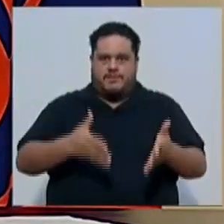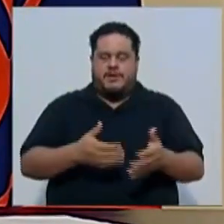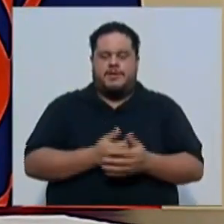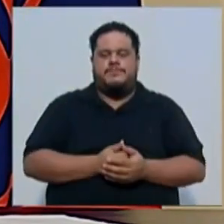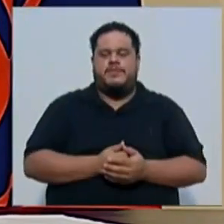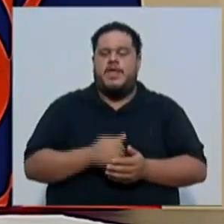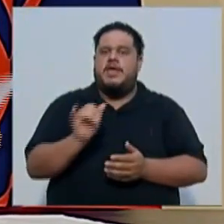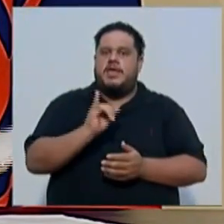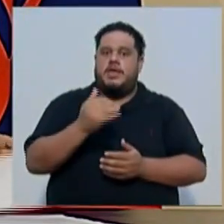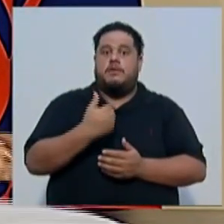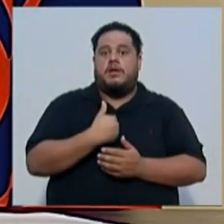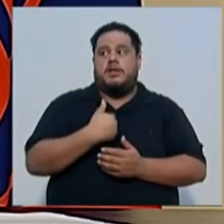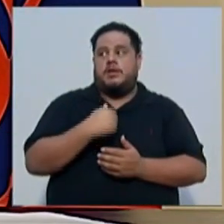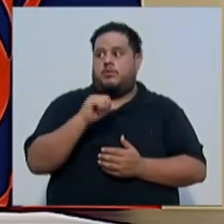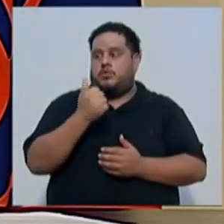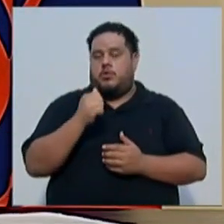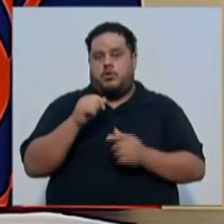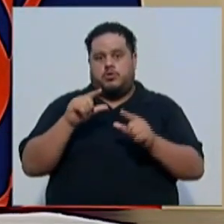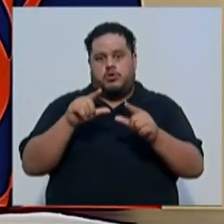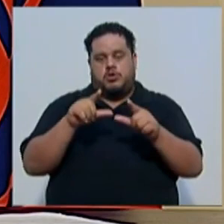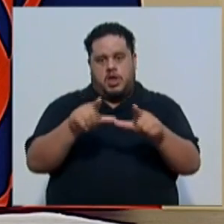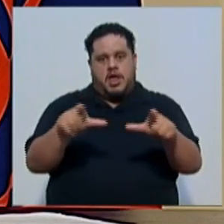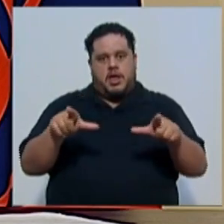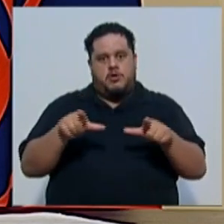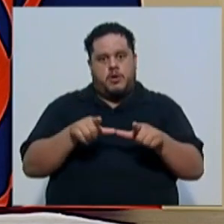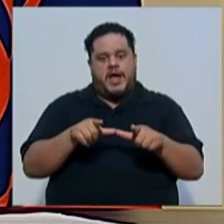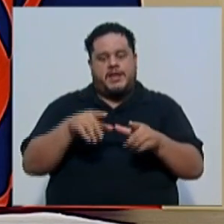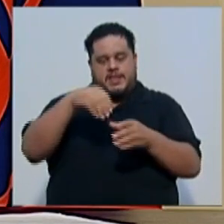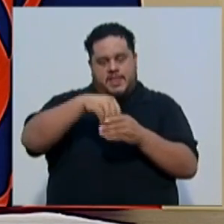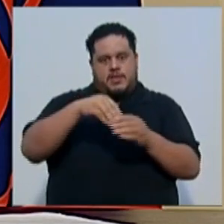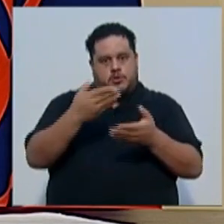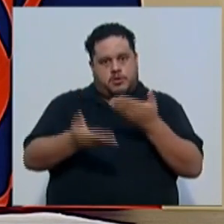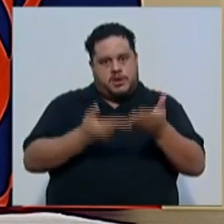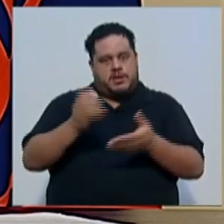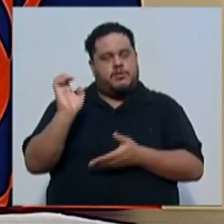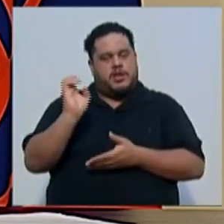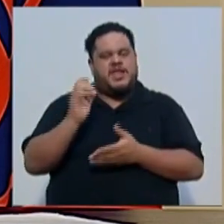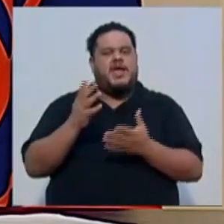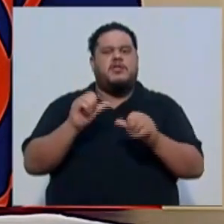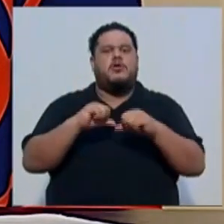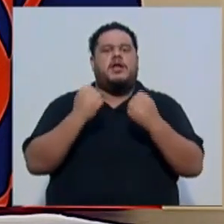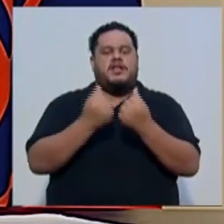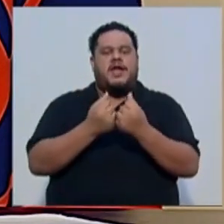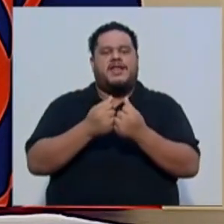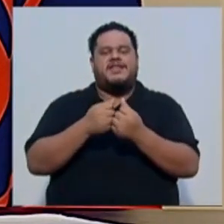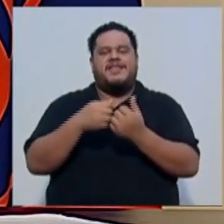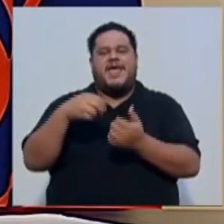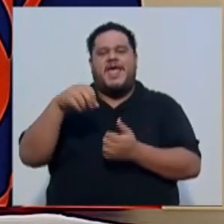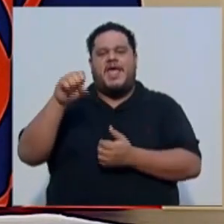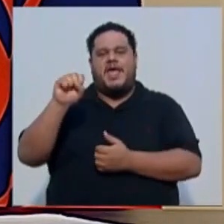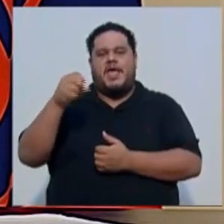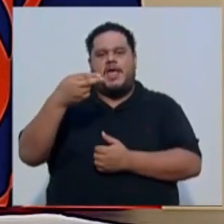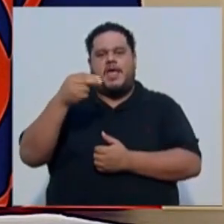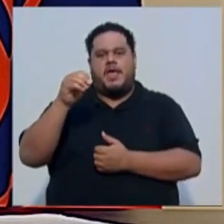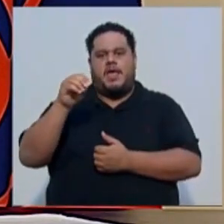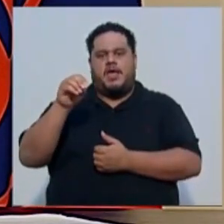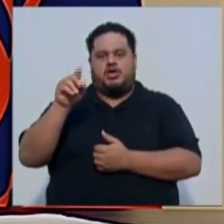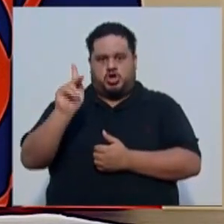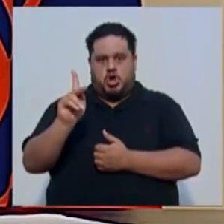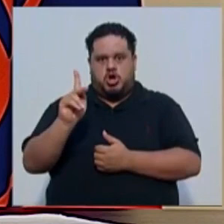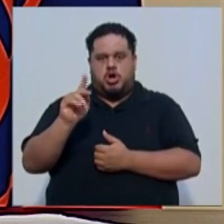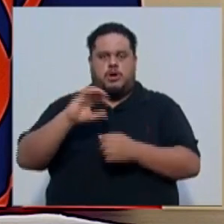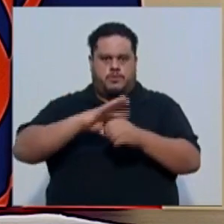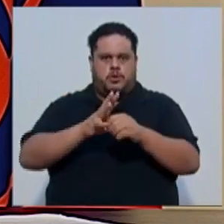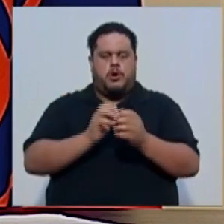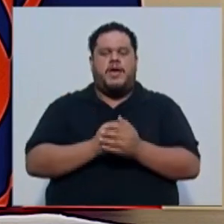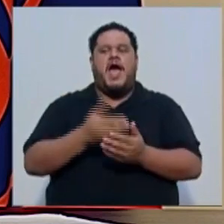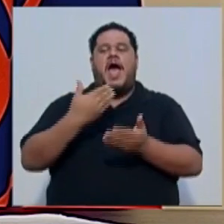Posteriormente tenemos otras zonas también dentro del servicio de emergencias que son las áreas de shock COVID. Antes manejábamos